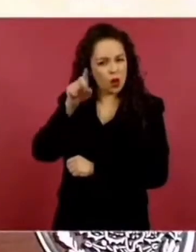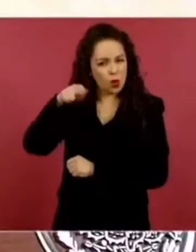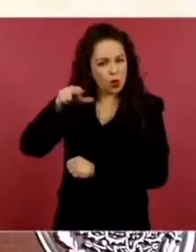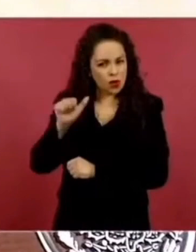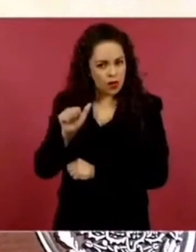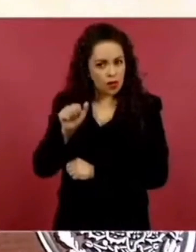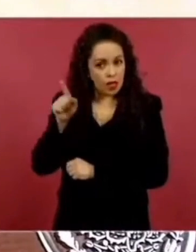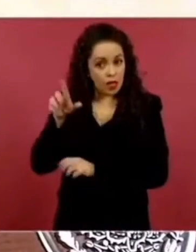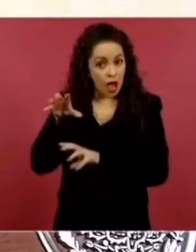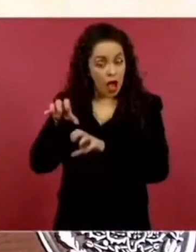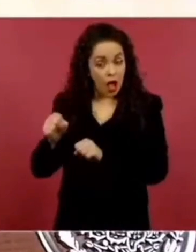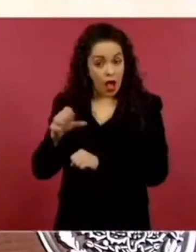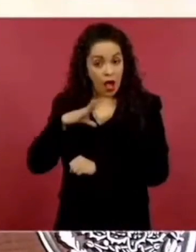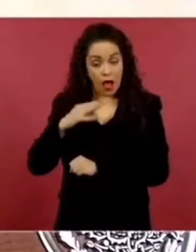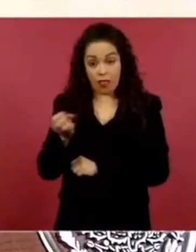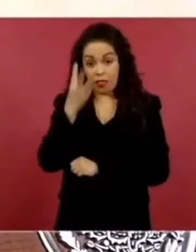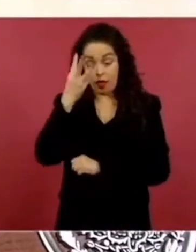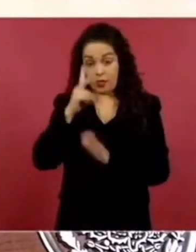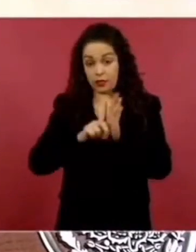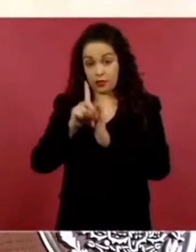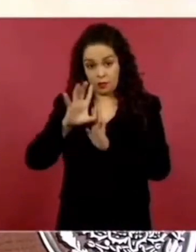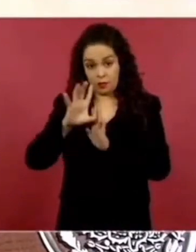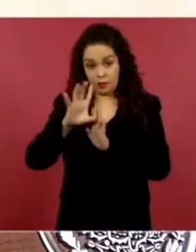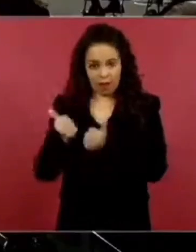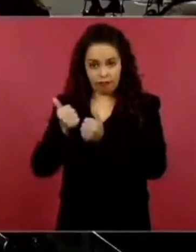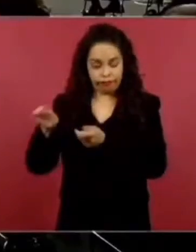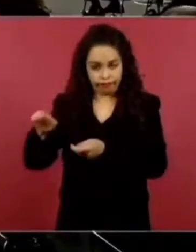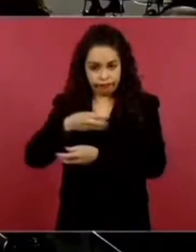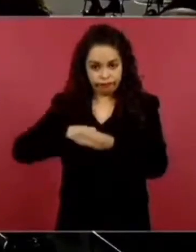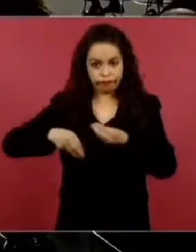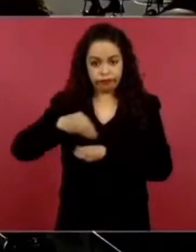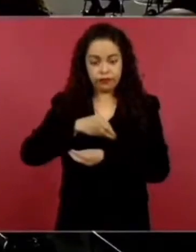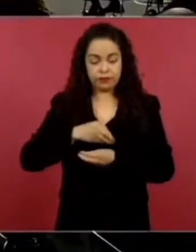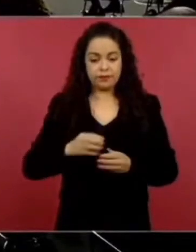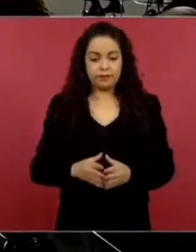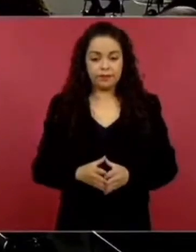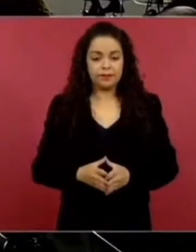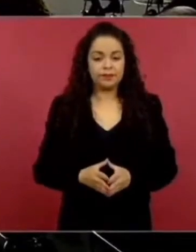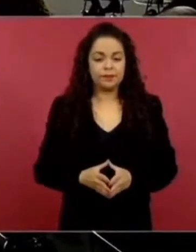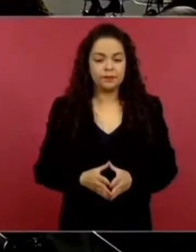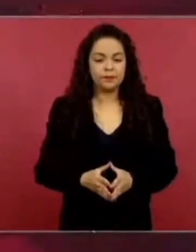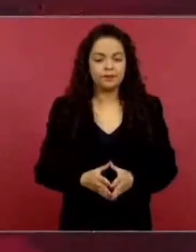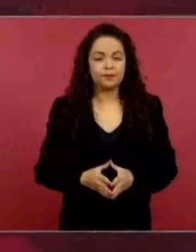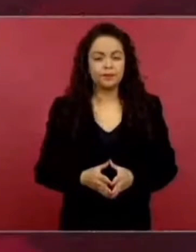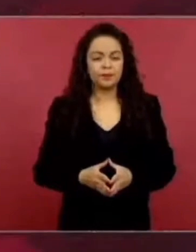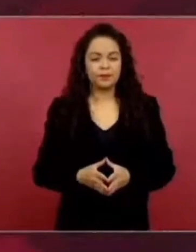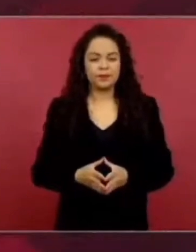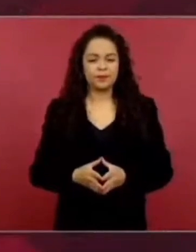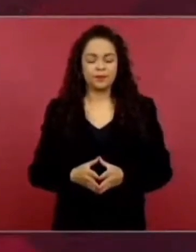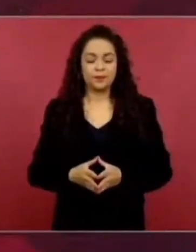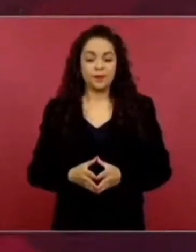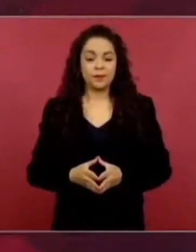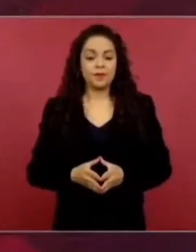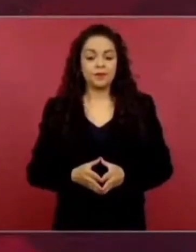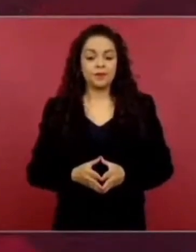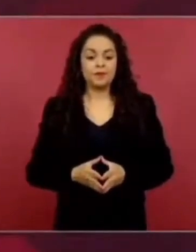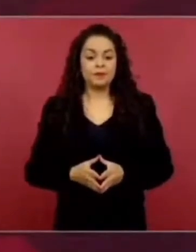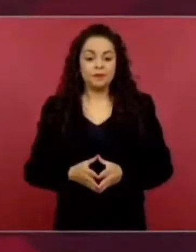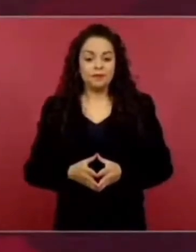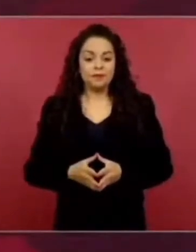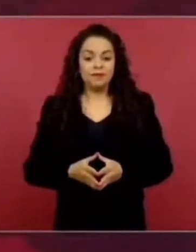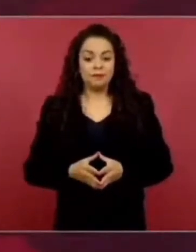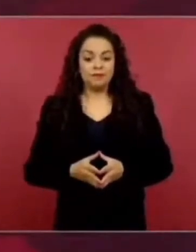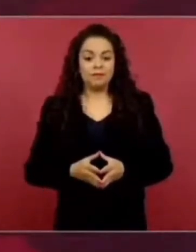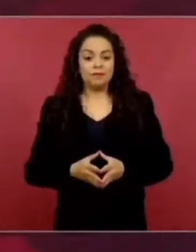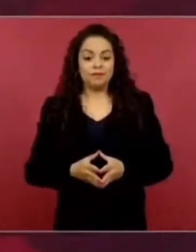No sé si se informó. Sí. Sí, no mucho, ¿no? Pero sí. Por eso lo repito, ¿no?